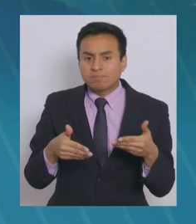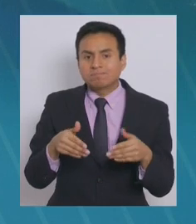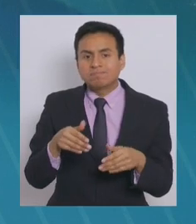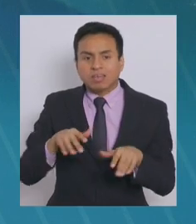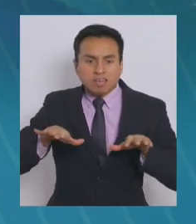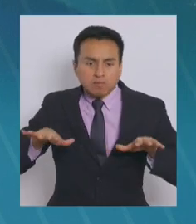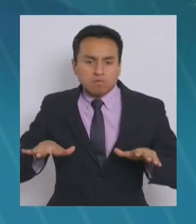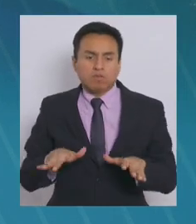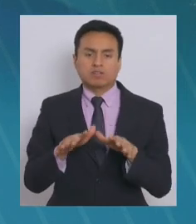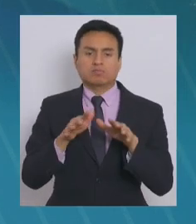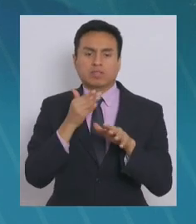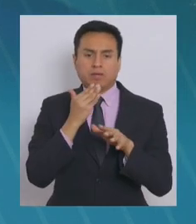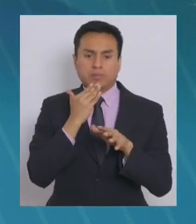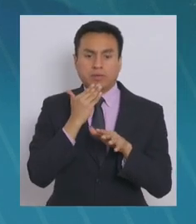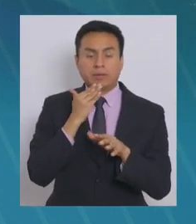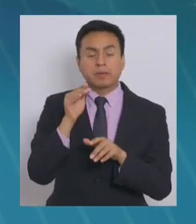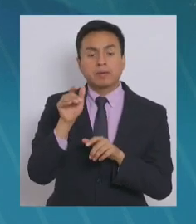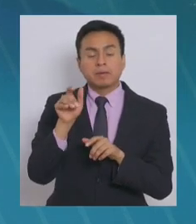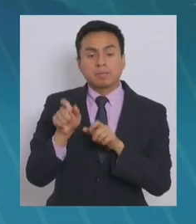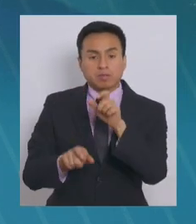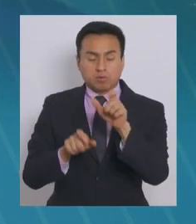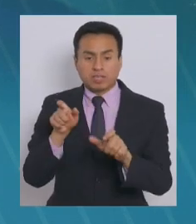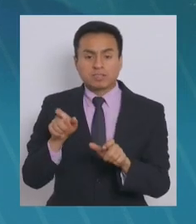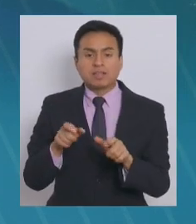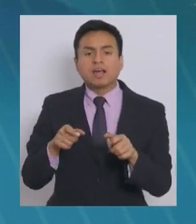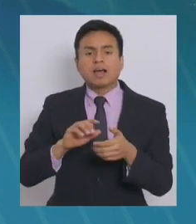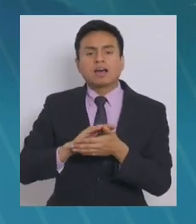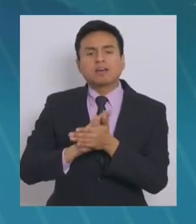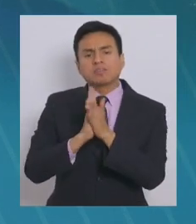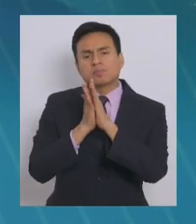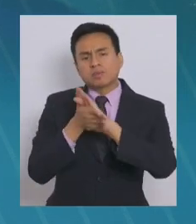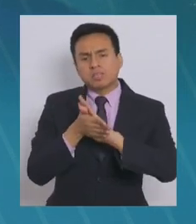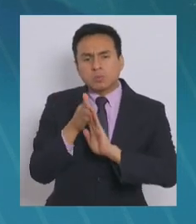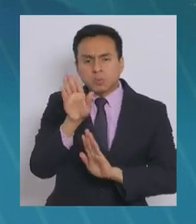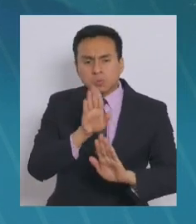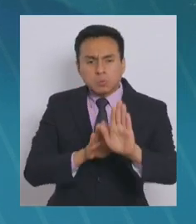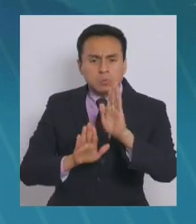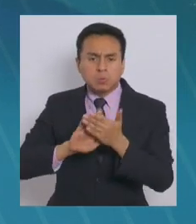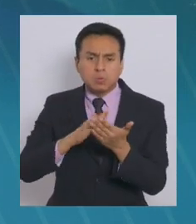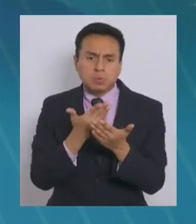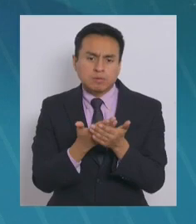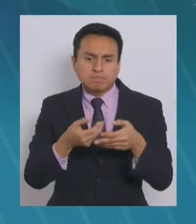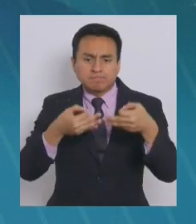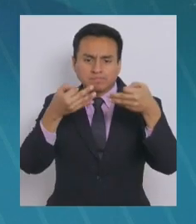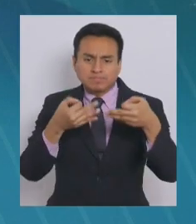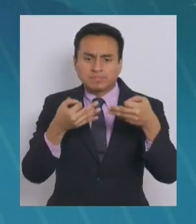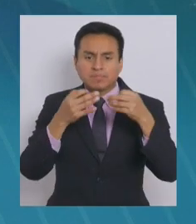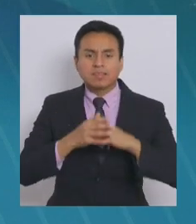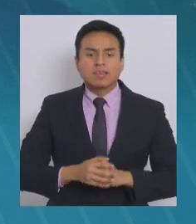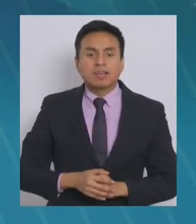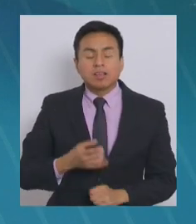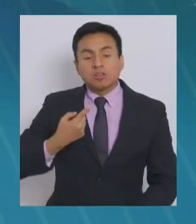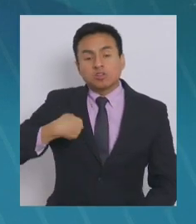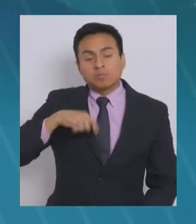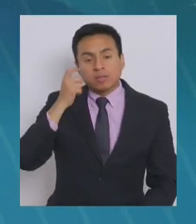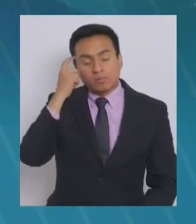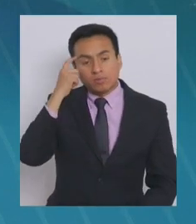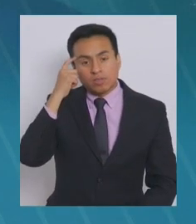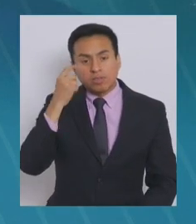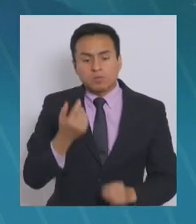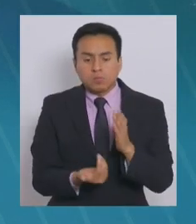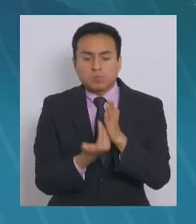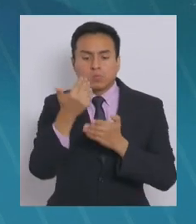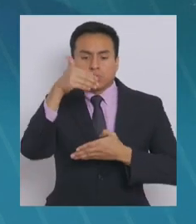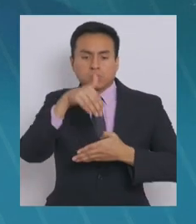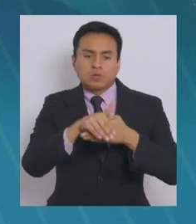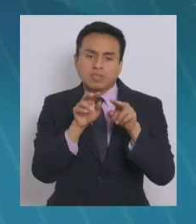esfuerzos también por asegurar de que sea absolutamente con todas las medidas sanitarias adecuadas. Así que esperamos que la jornada del día de